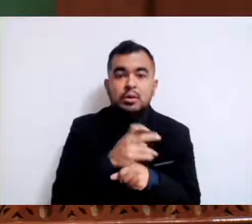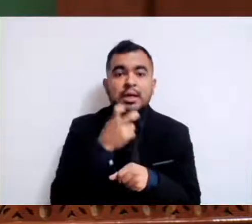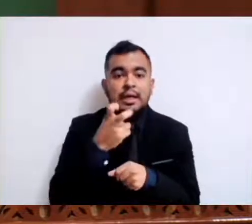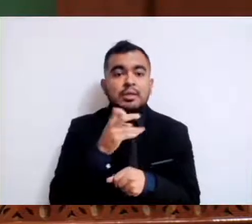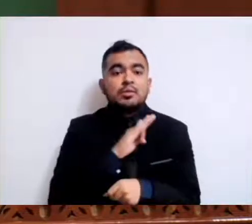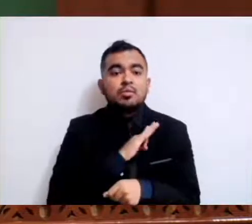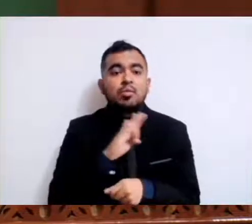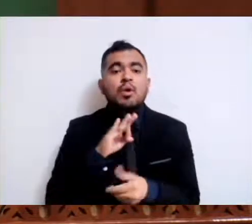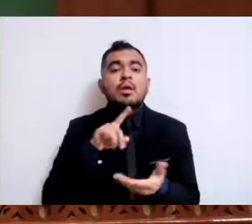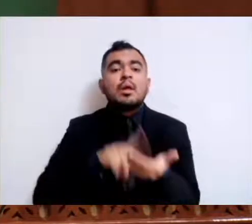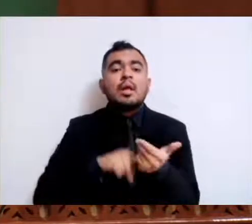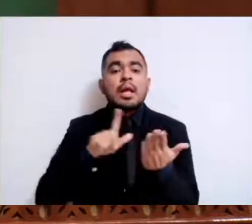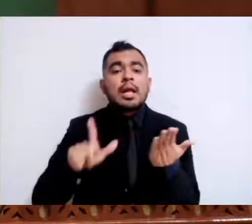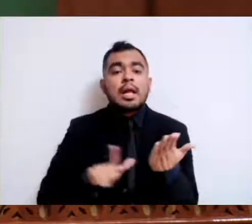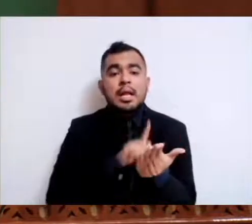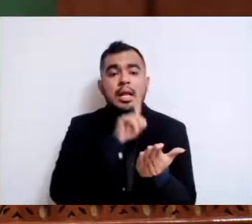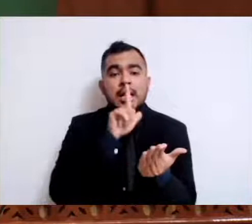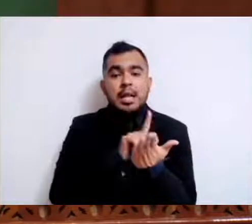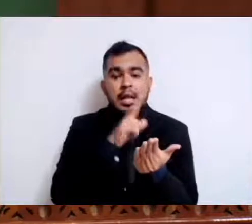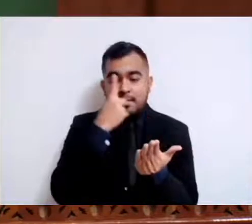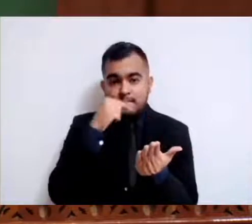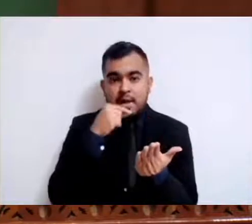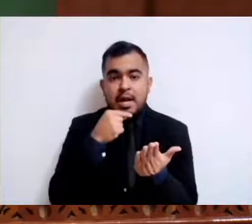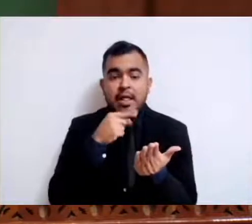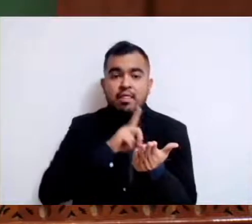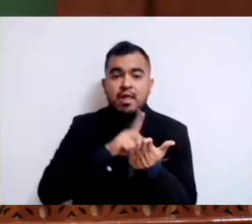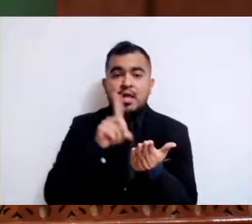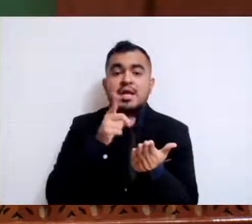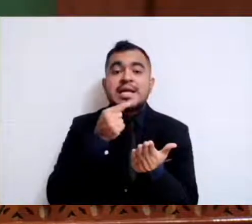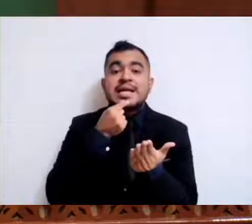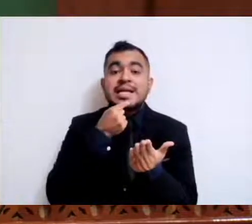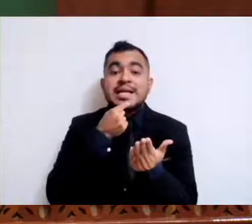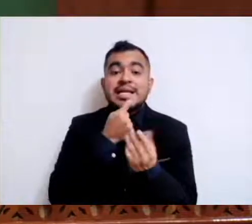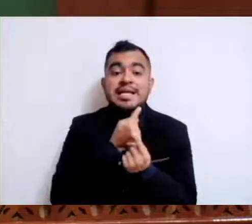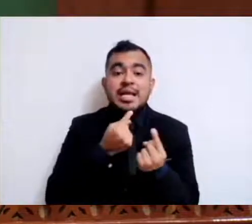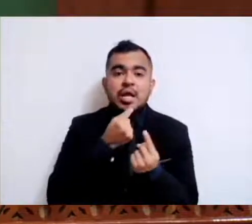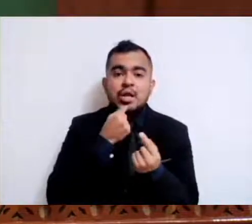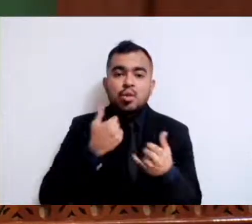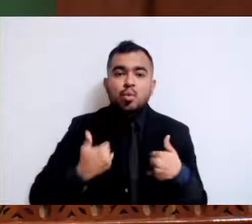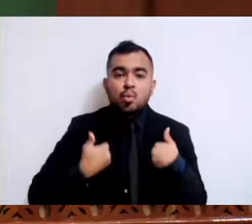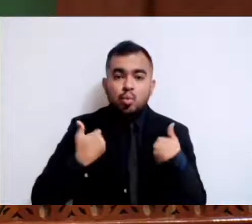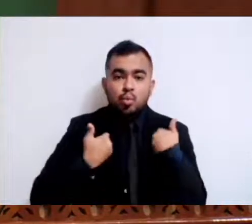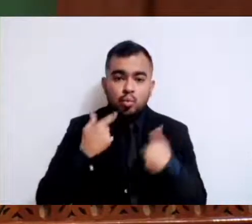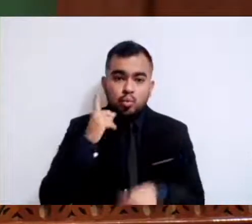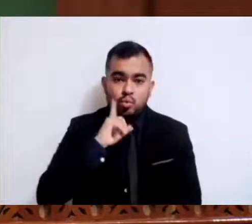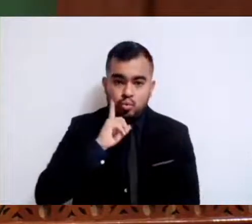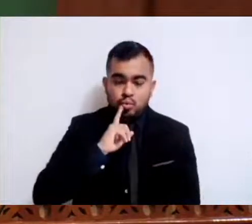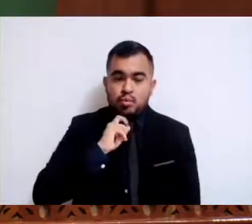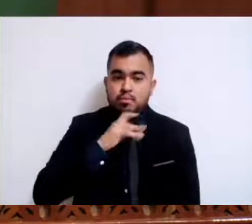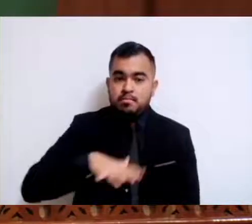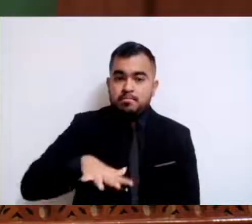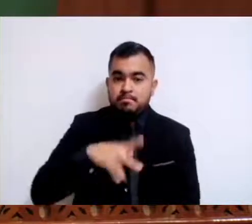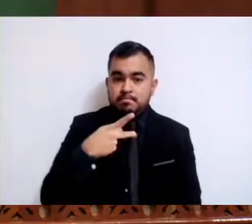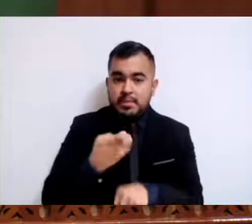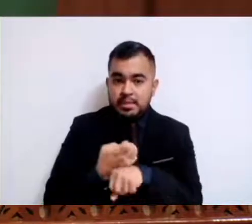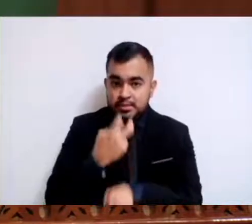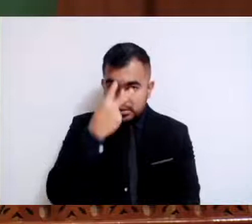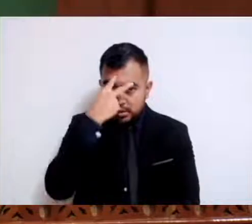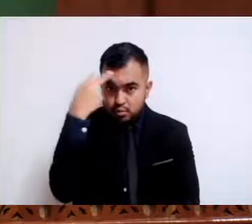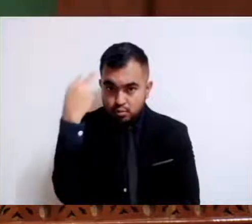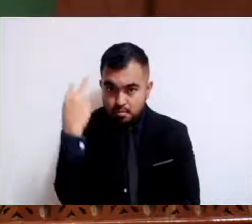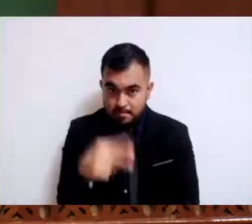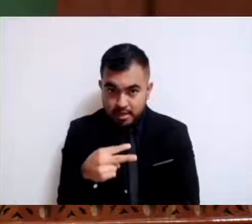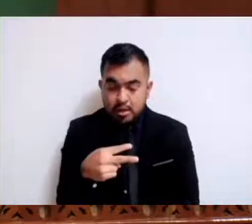la propia ley de los derechos de niñas, niños y adolescentes del Estado de México establece para llevar a cabo el